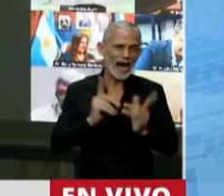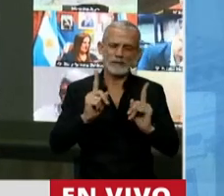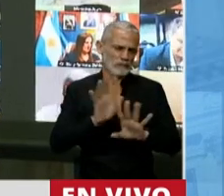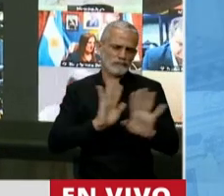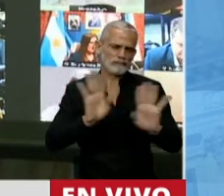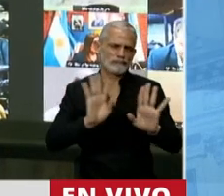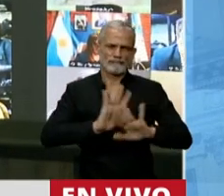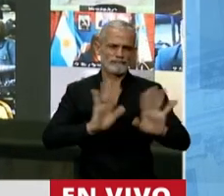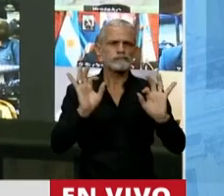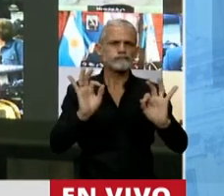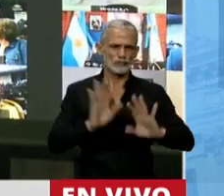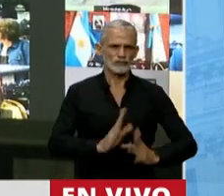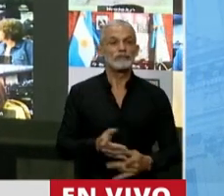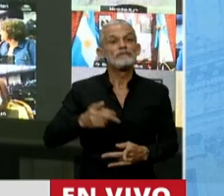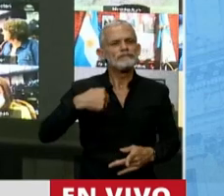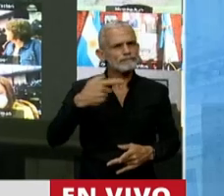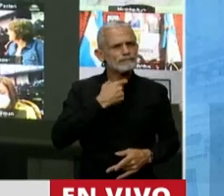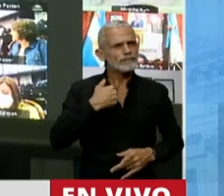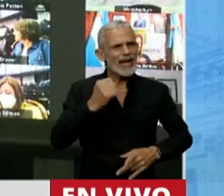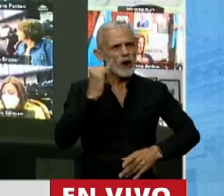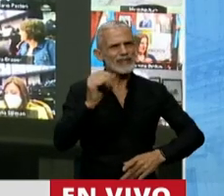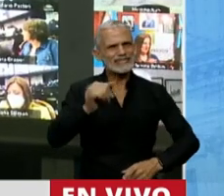en esta cuestión. Pero quiero decirle porque